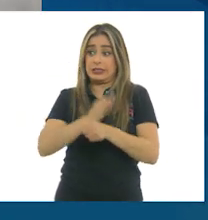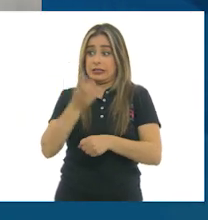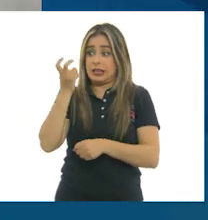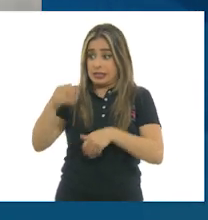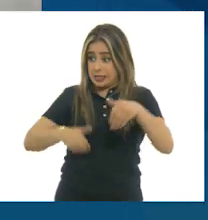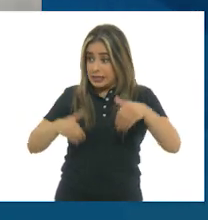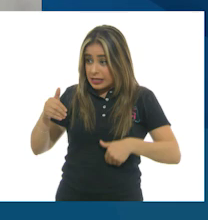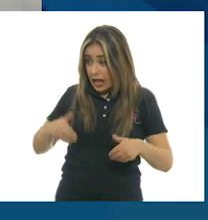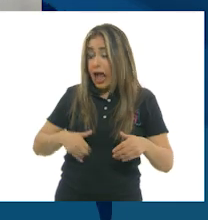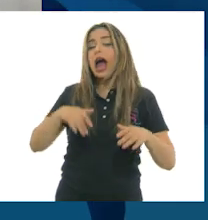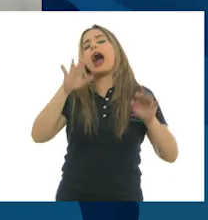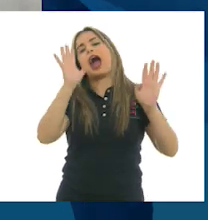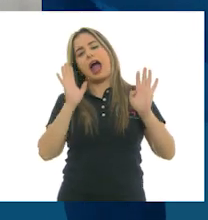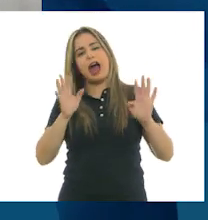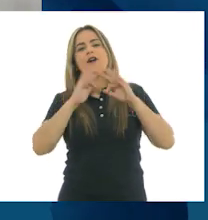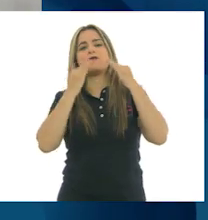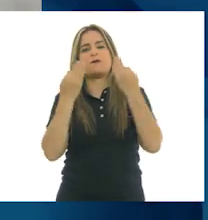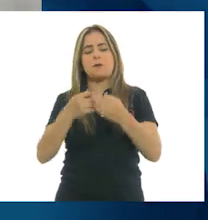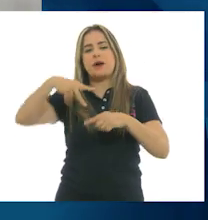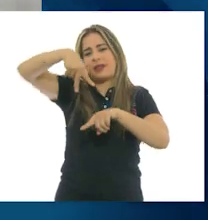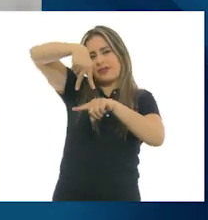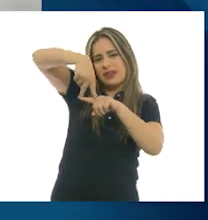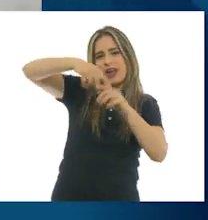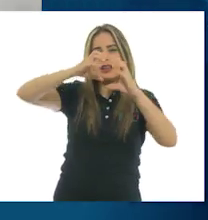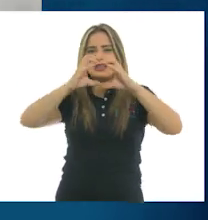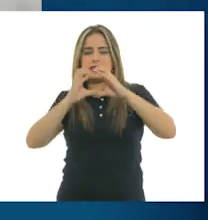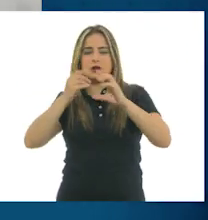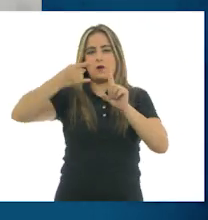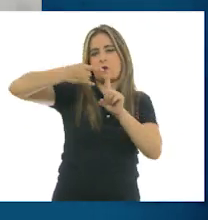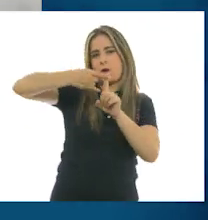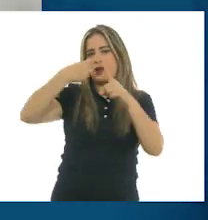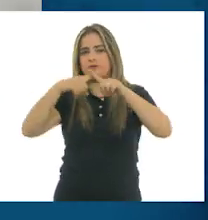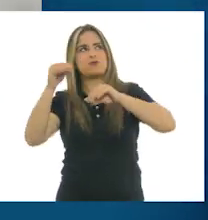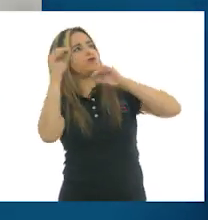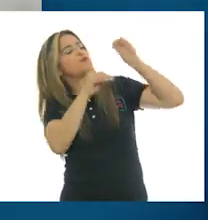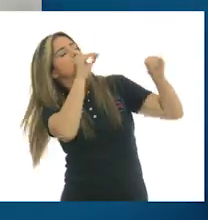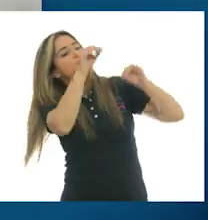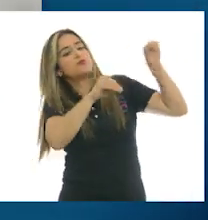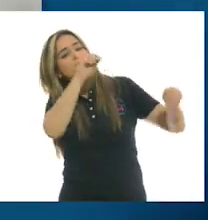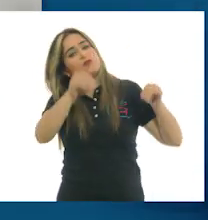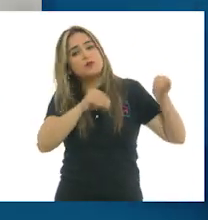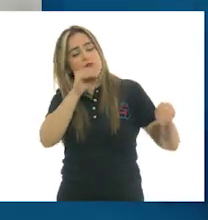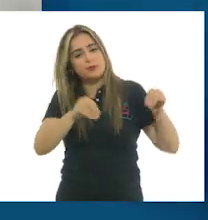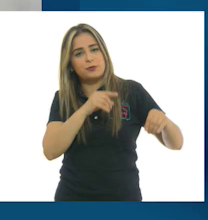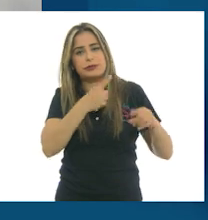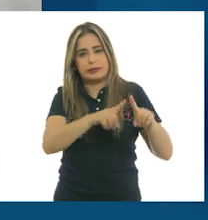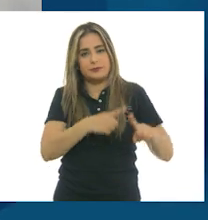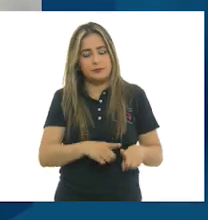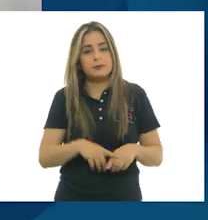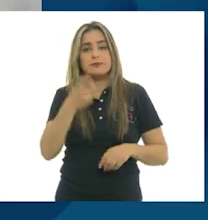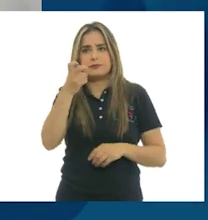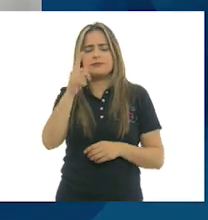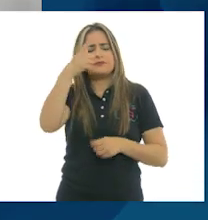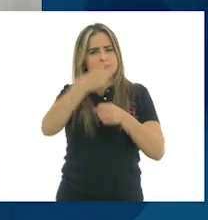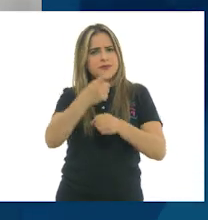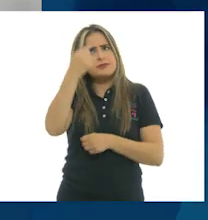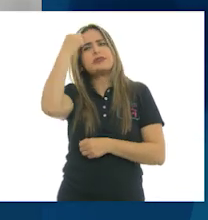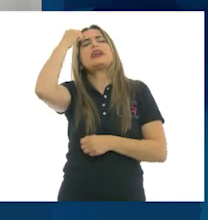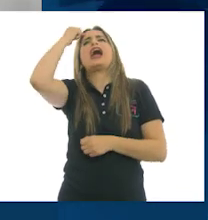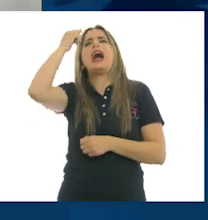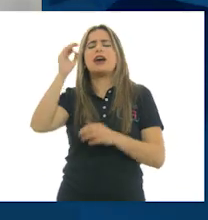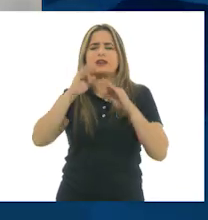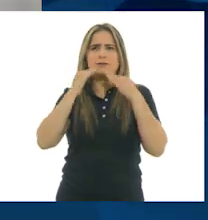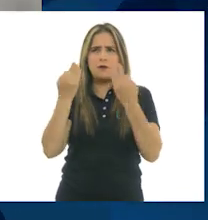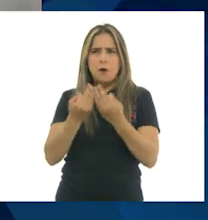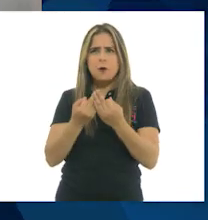Cuando hablamos de la forma que tienen los elementos en una escenografía, lo primero que viene a nuestra mente son figuras,